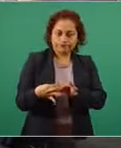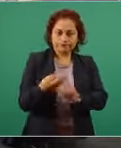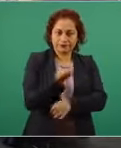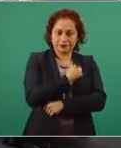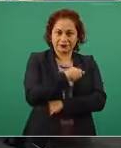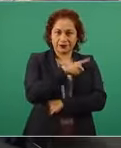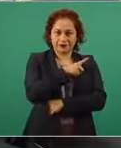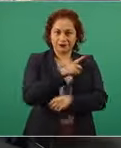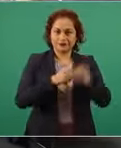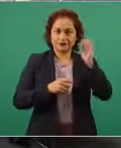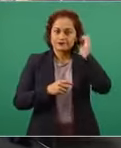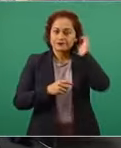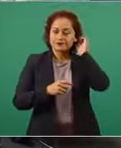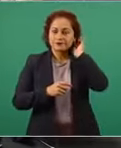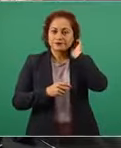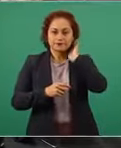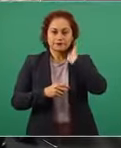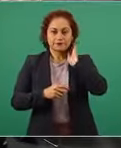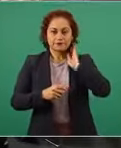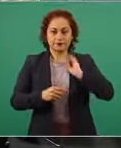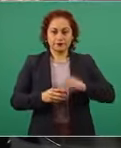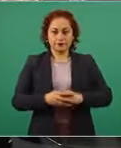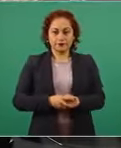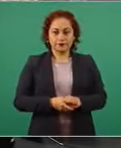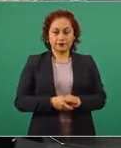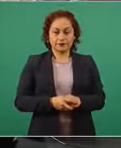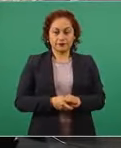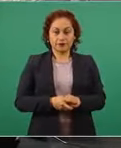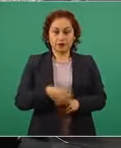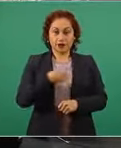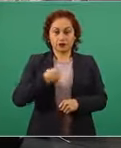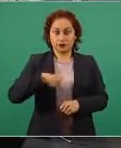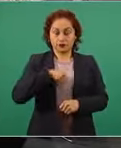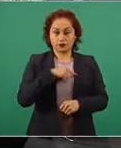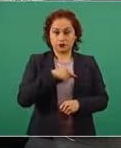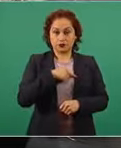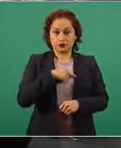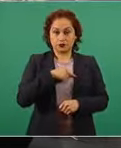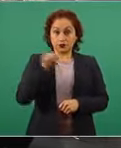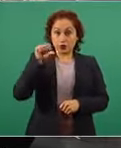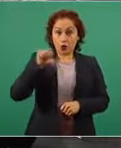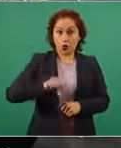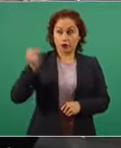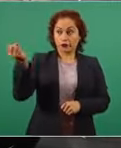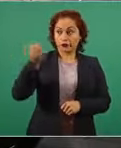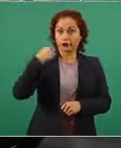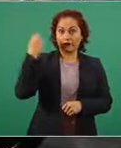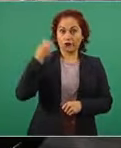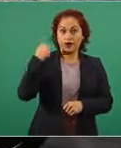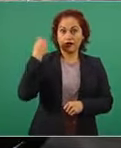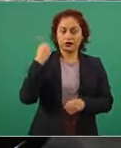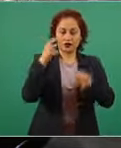Vamos a informar sobre la salud,